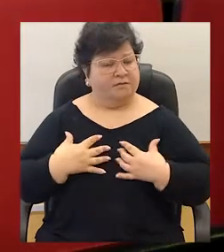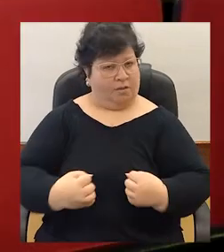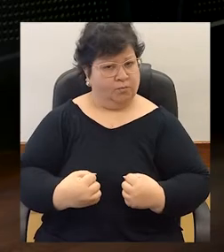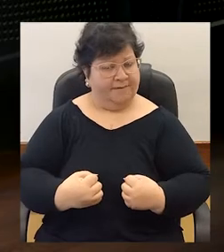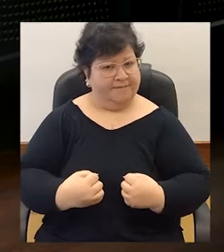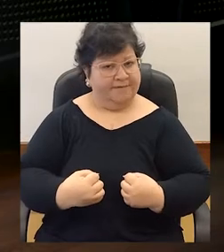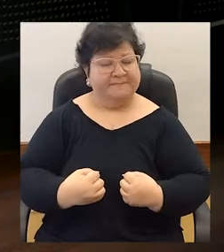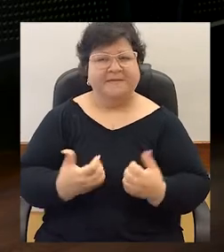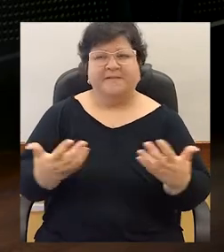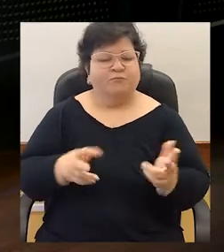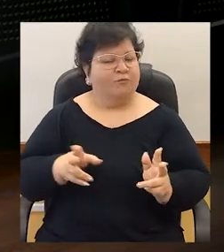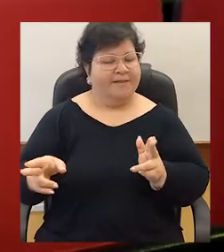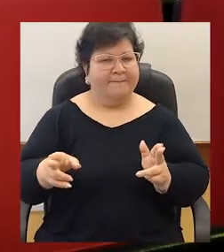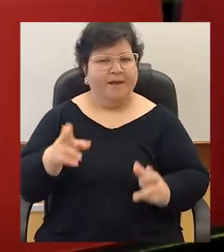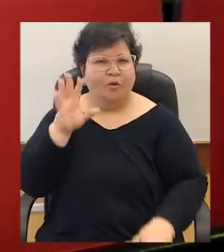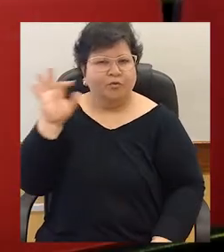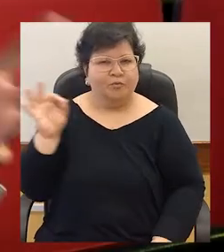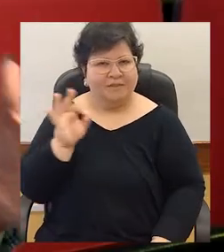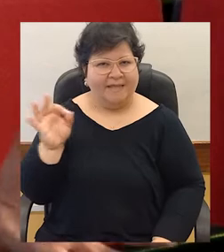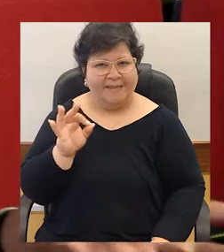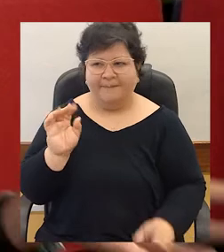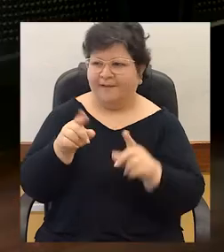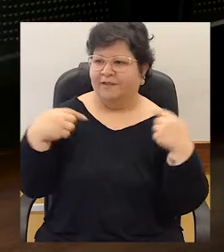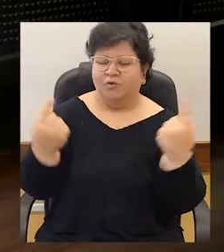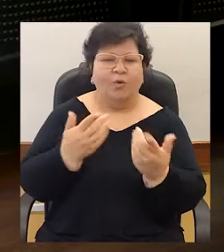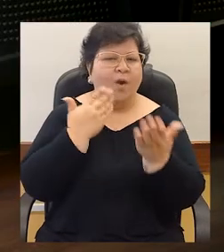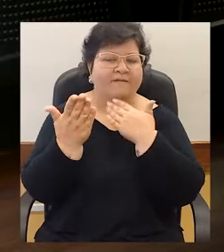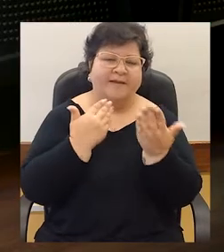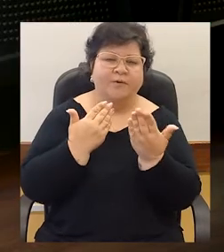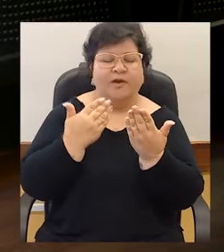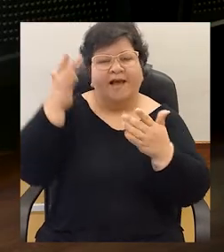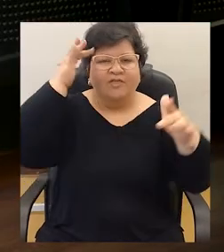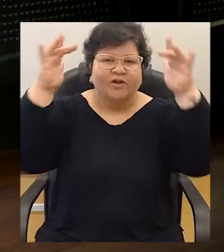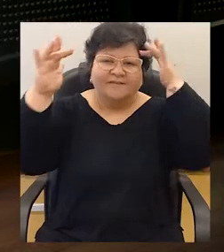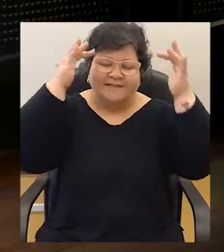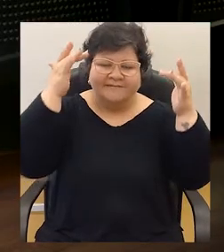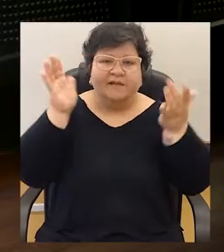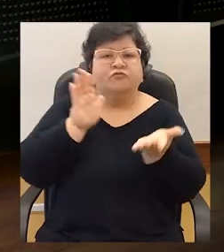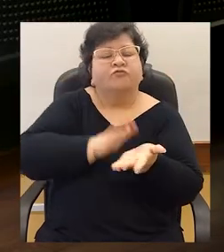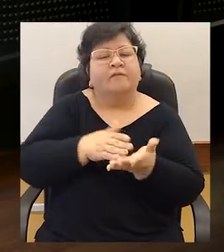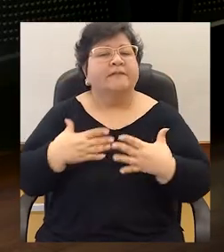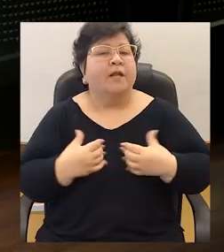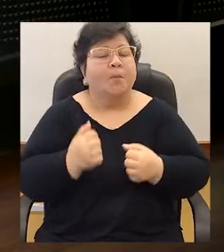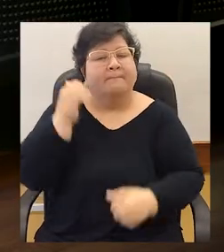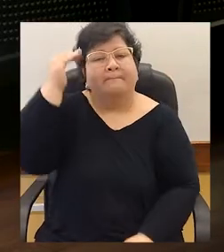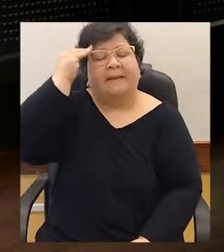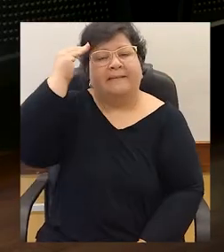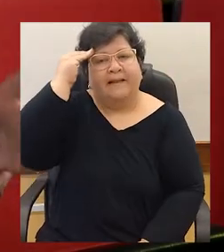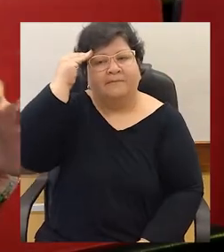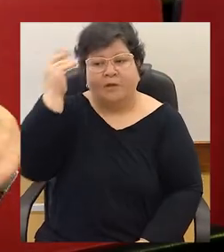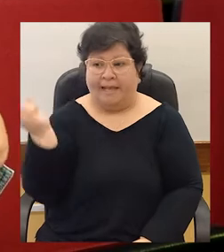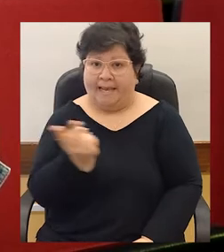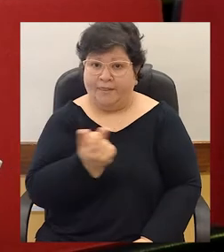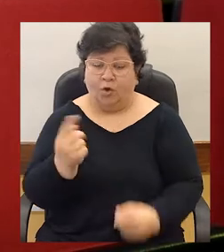Tomarlo como una etapa de oportunidades para que todos hablemos de la salud mental en la adolescencia. Porque ambas cosas, salud mental y